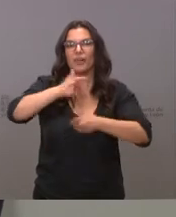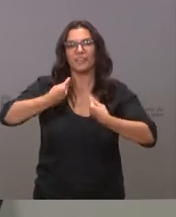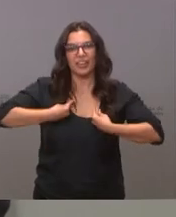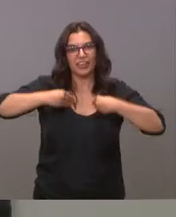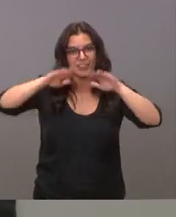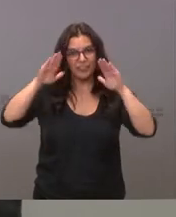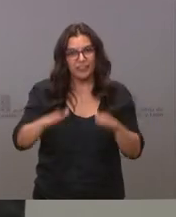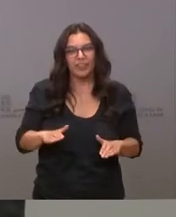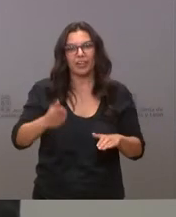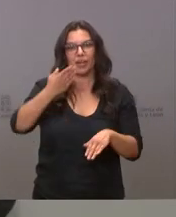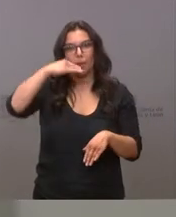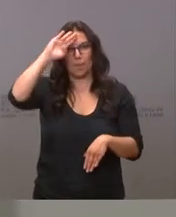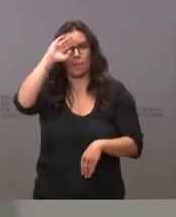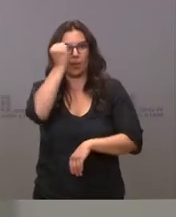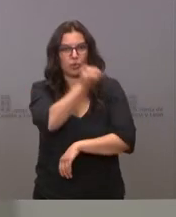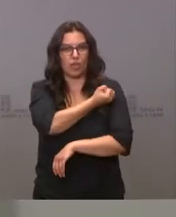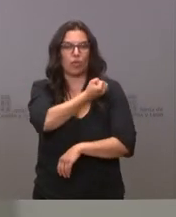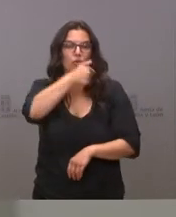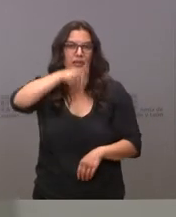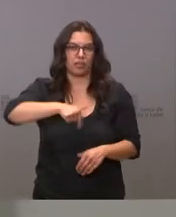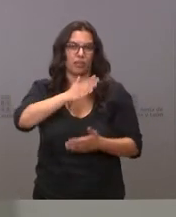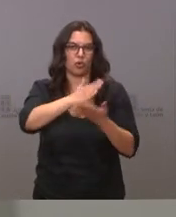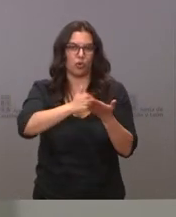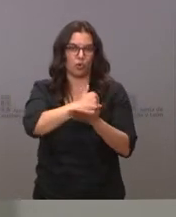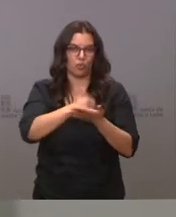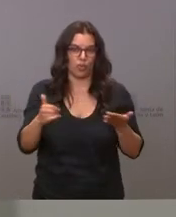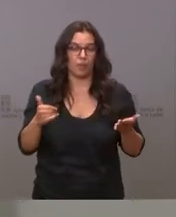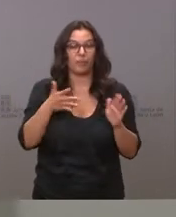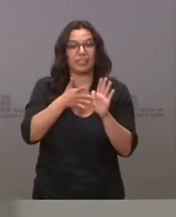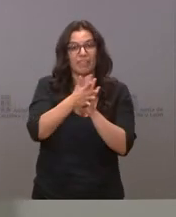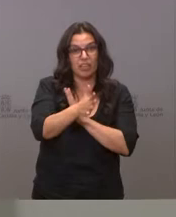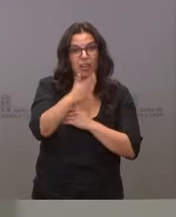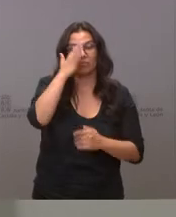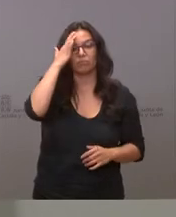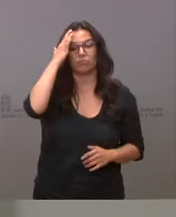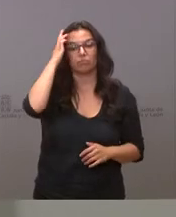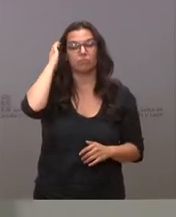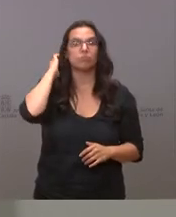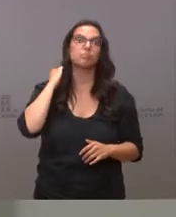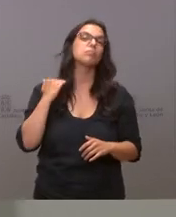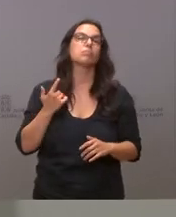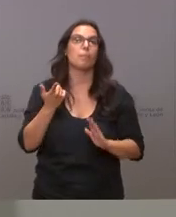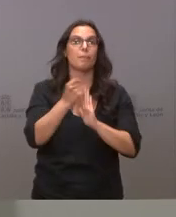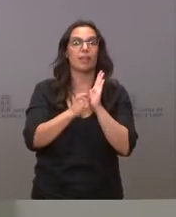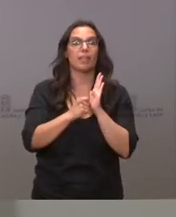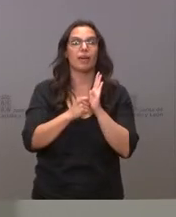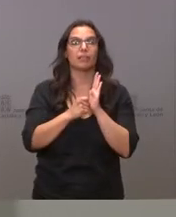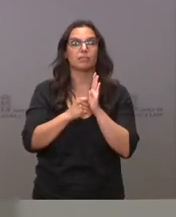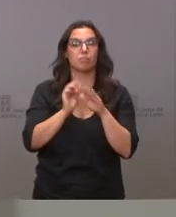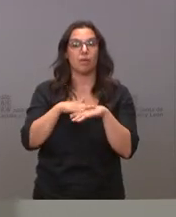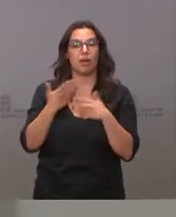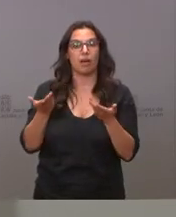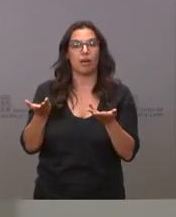quienes están empadronados en nuestra comunidad. Se trata de una medida para ayudar